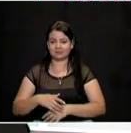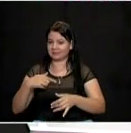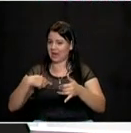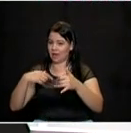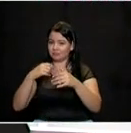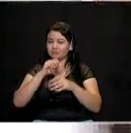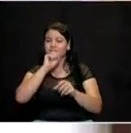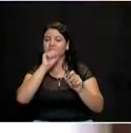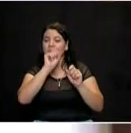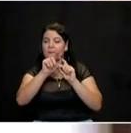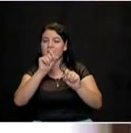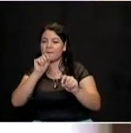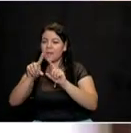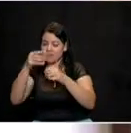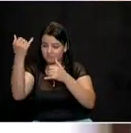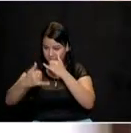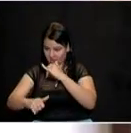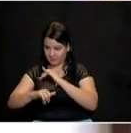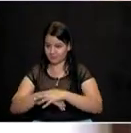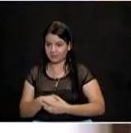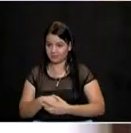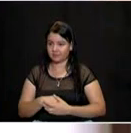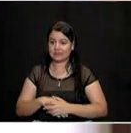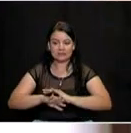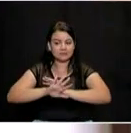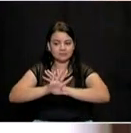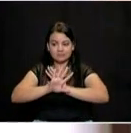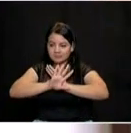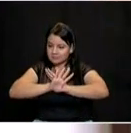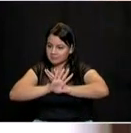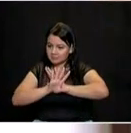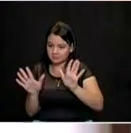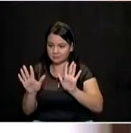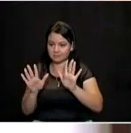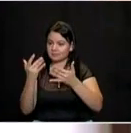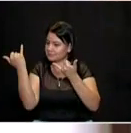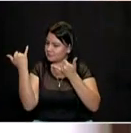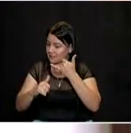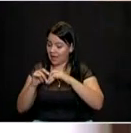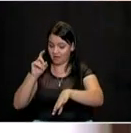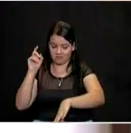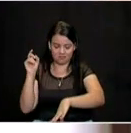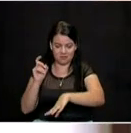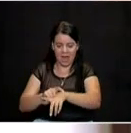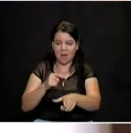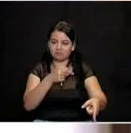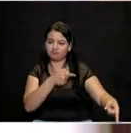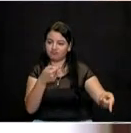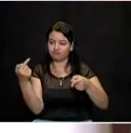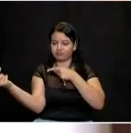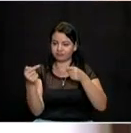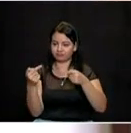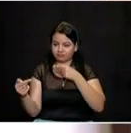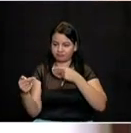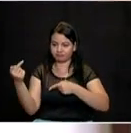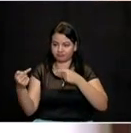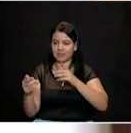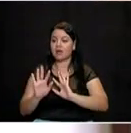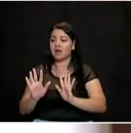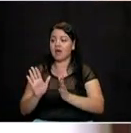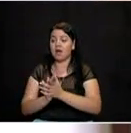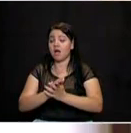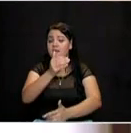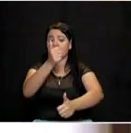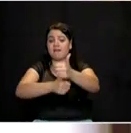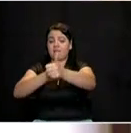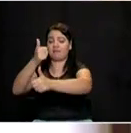preguntas entre los candidatos. Y para concluir, y en el último bloque de la hora del debate, vamos a permitirles a cada uno de